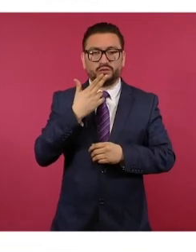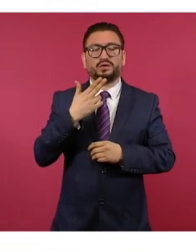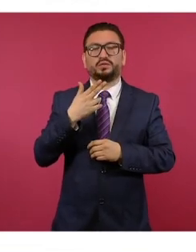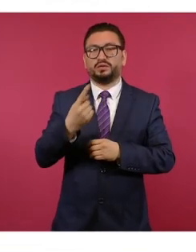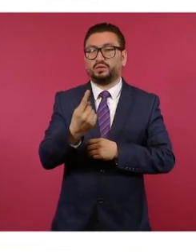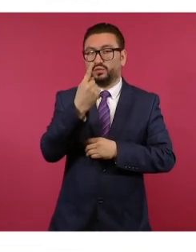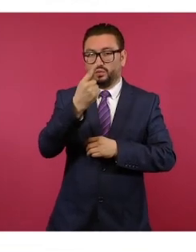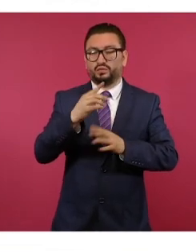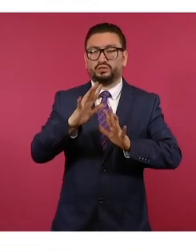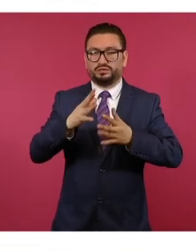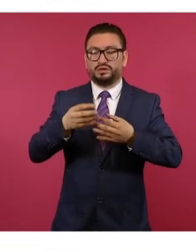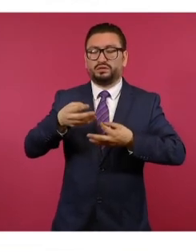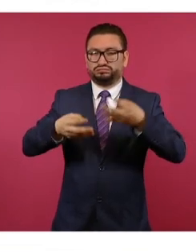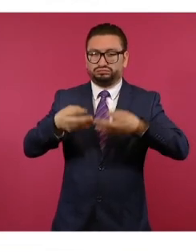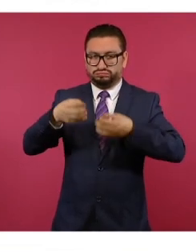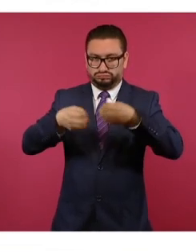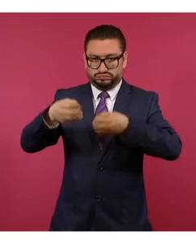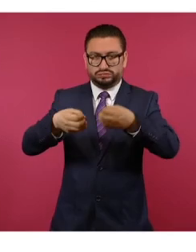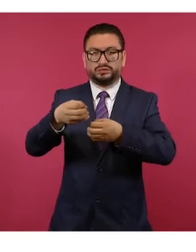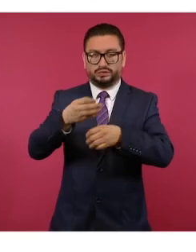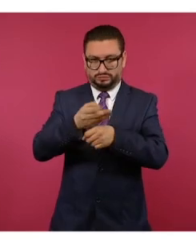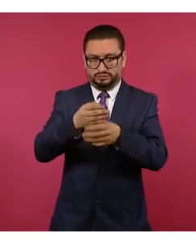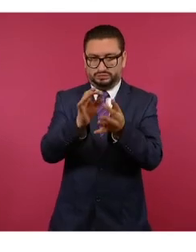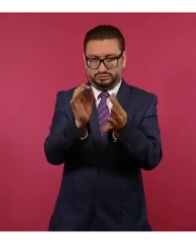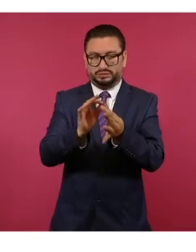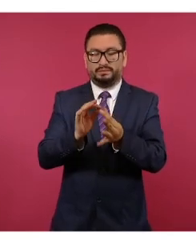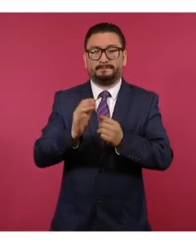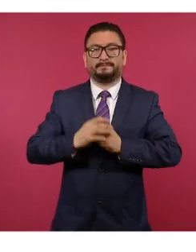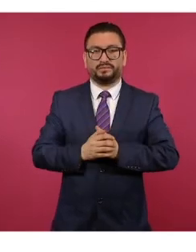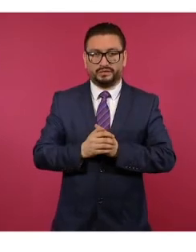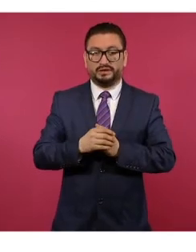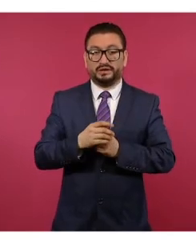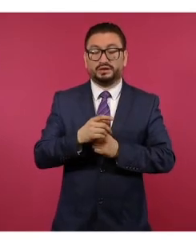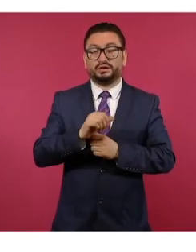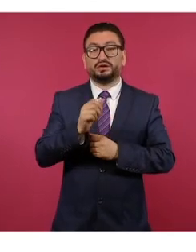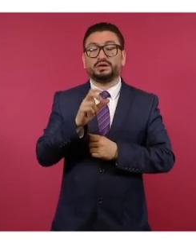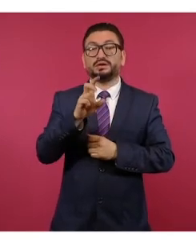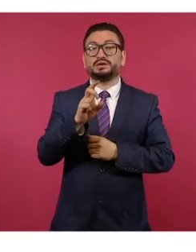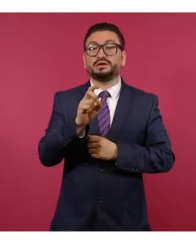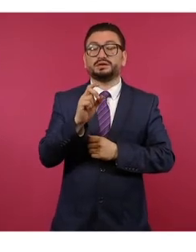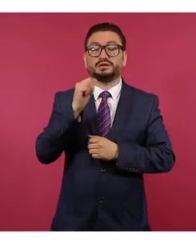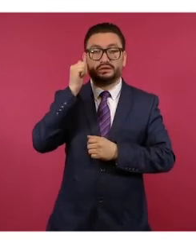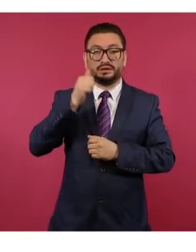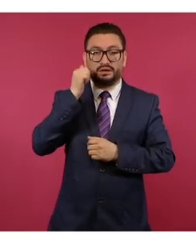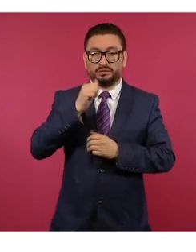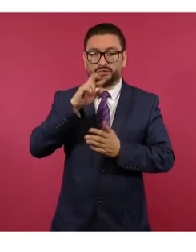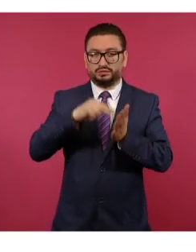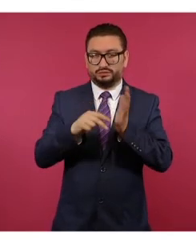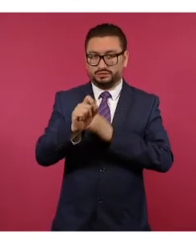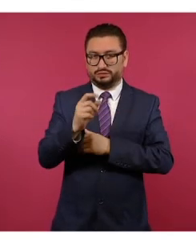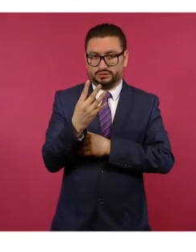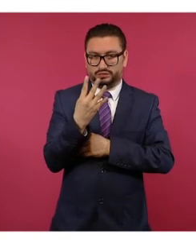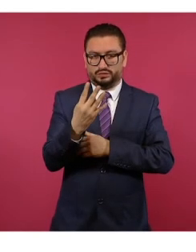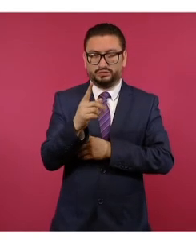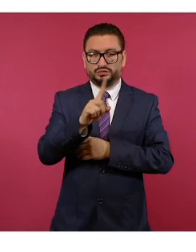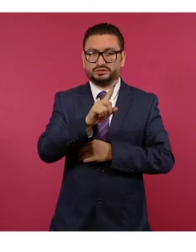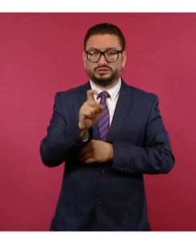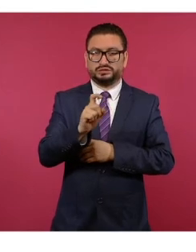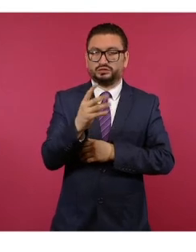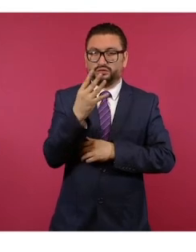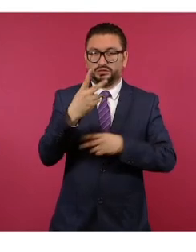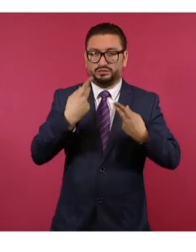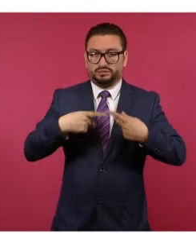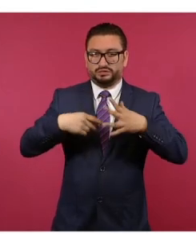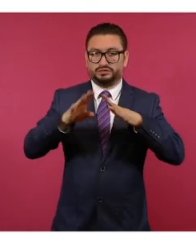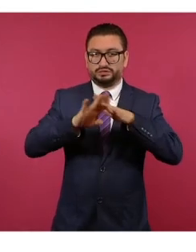fue vinculado a proceso, vamos a ver ahorita. El 30 de abril del 2024, 104 migrantes